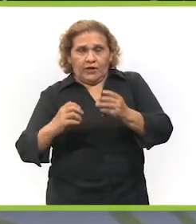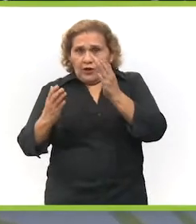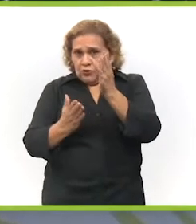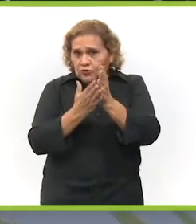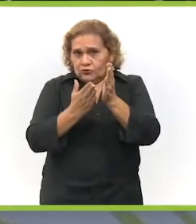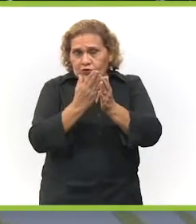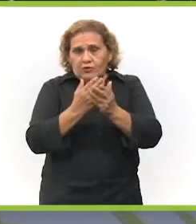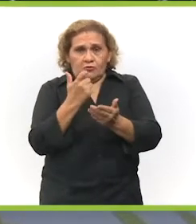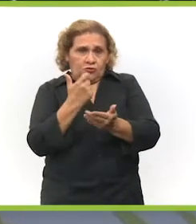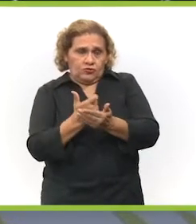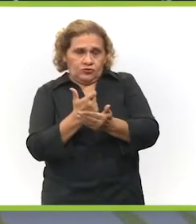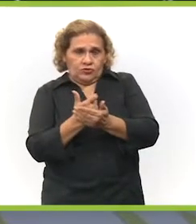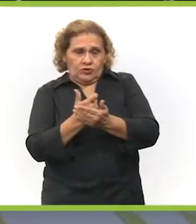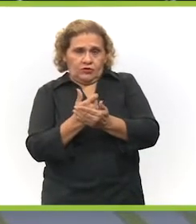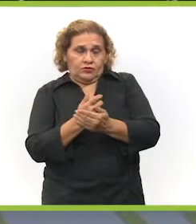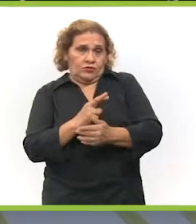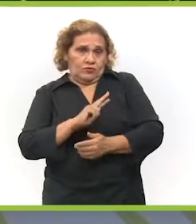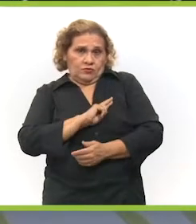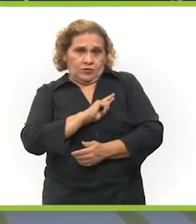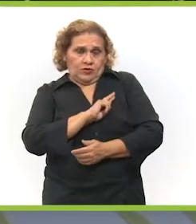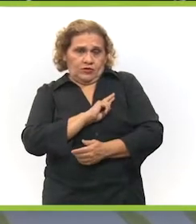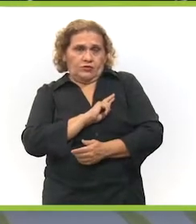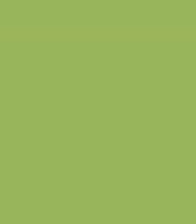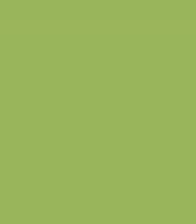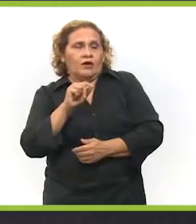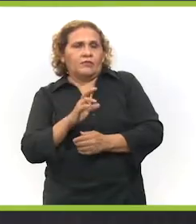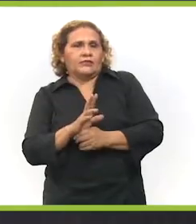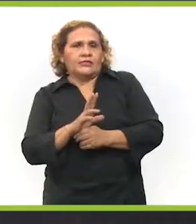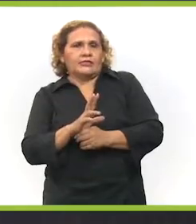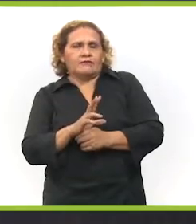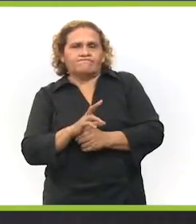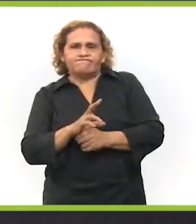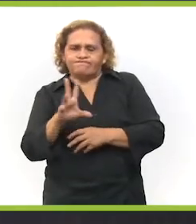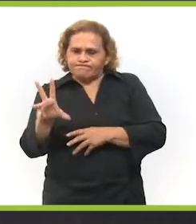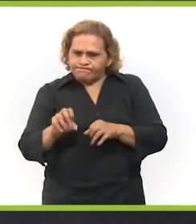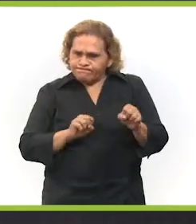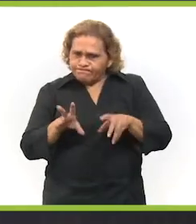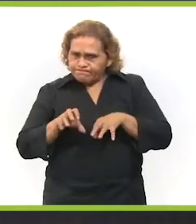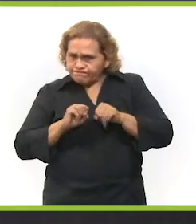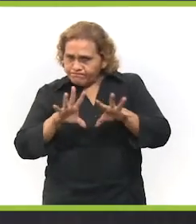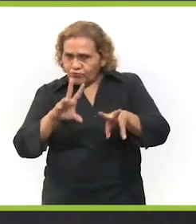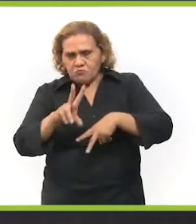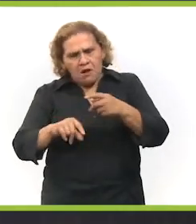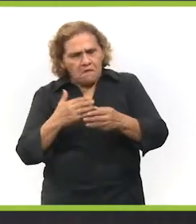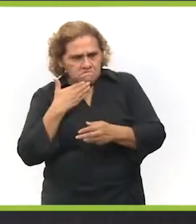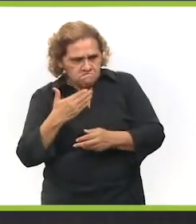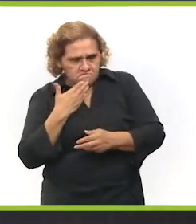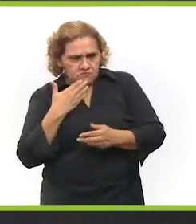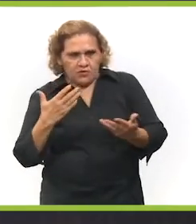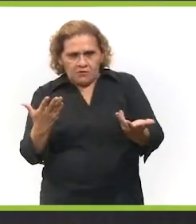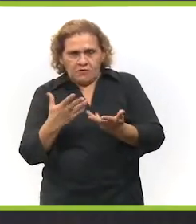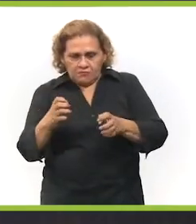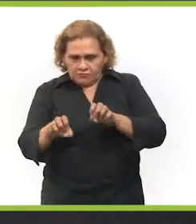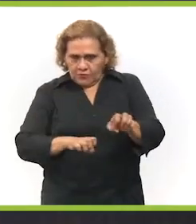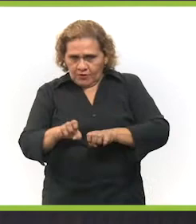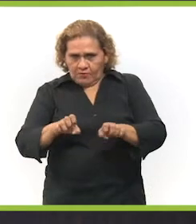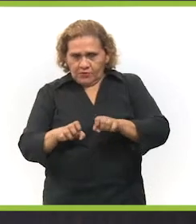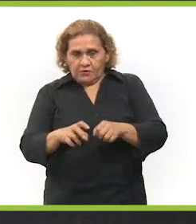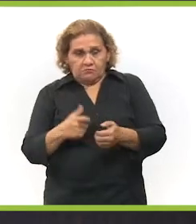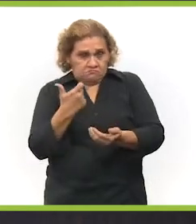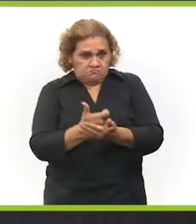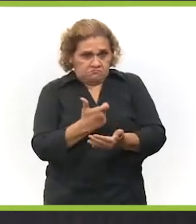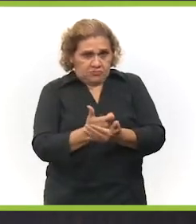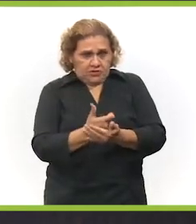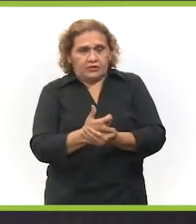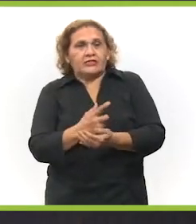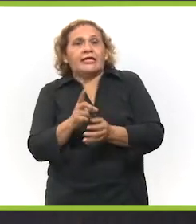que se va a construir también con dinero de la iniciativa privada. Así que, a pesar de la pandemia, Libden, vamos muy bien en el tema de la creación de